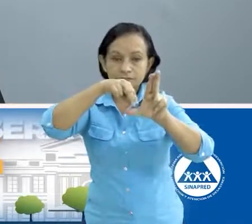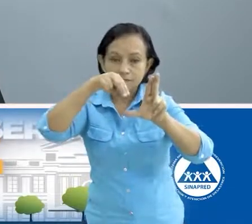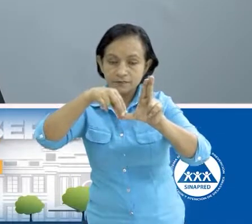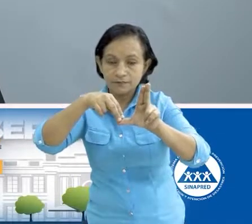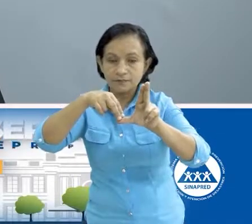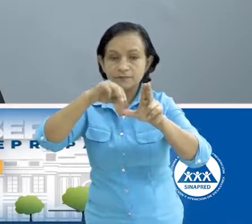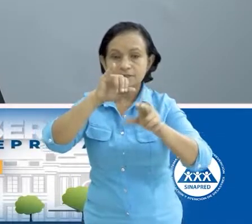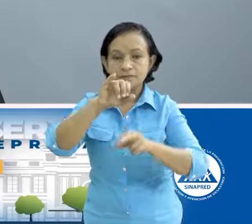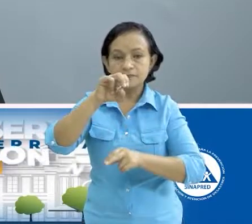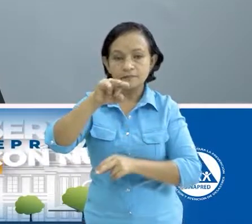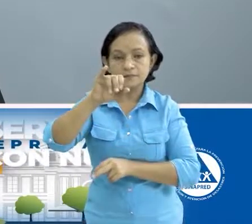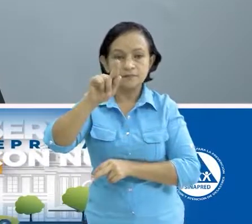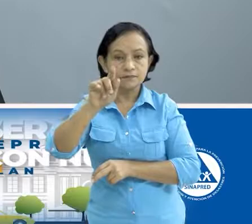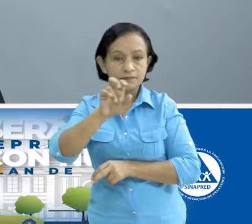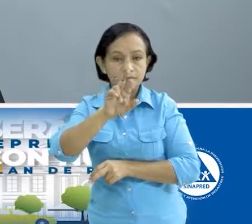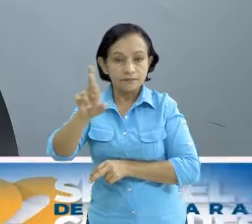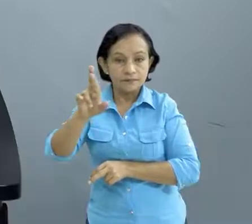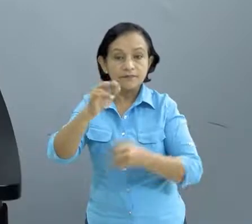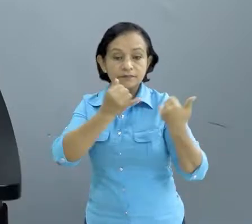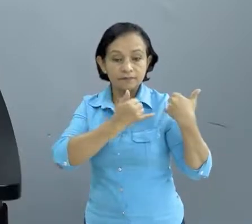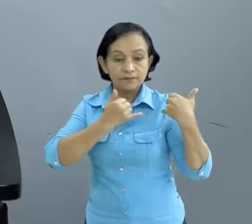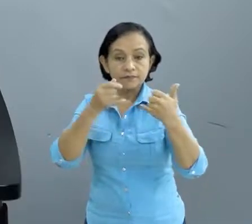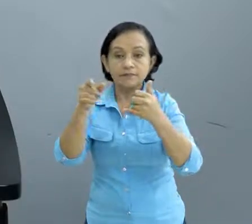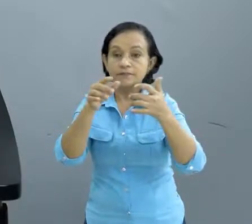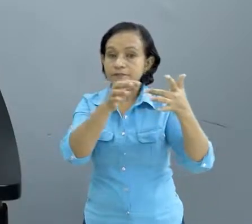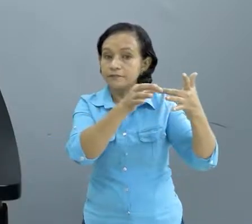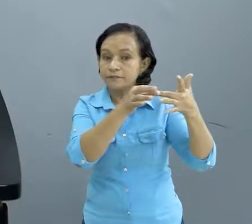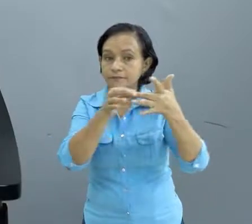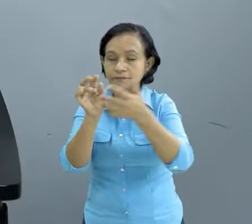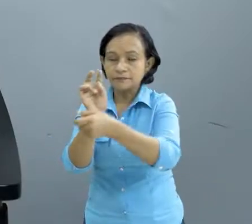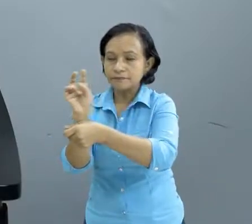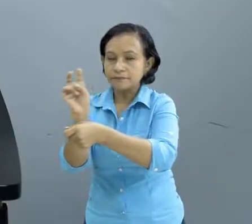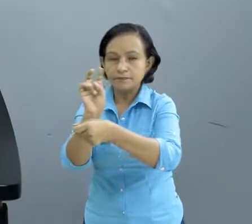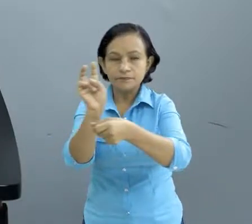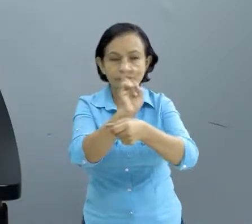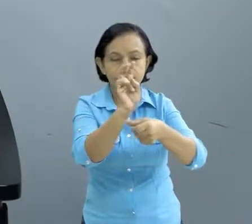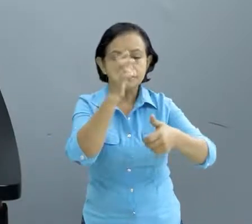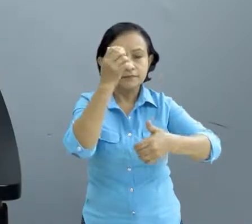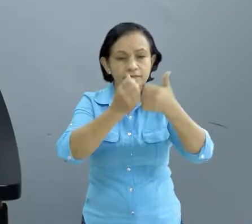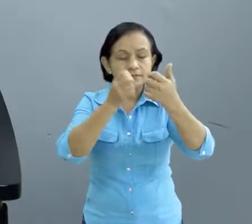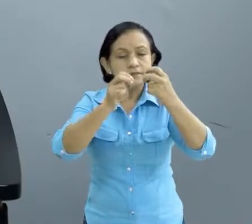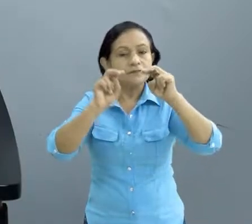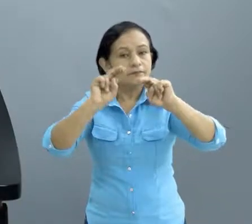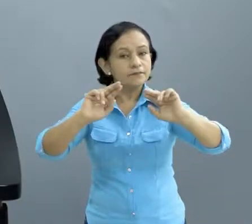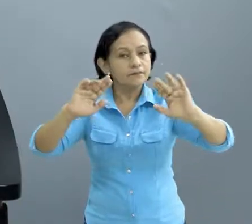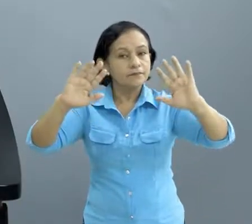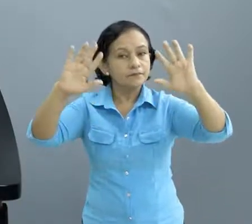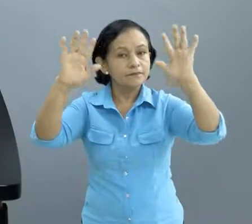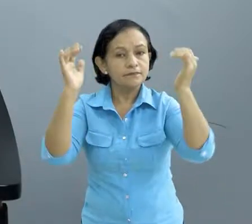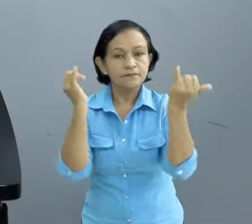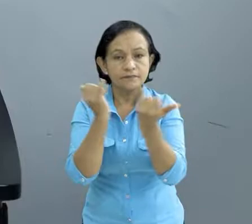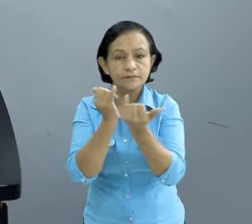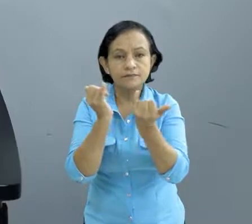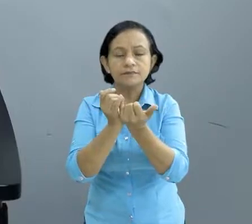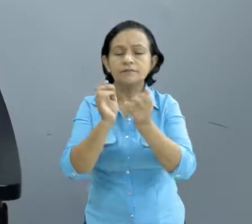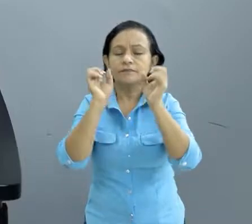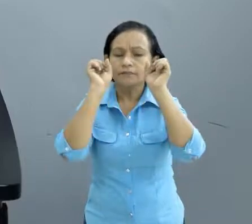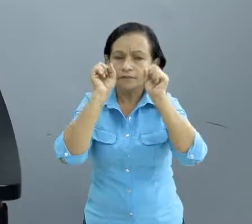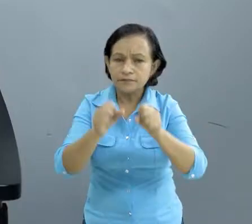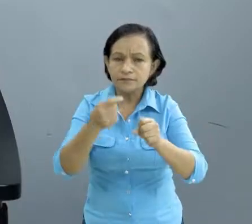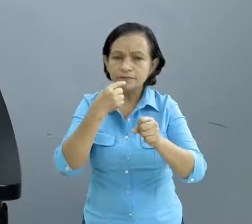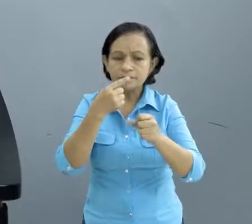por el INETER, verdad, que es la institución especializada de la vigilancia de los fenómenos naturales, pero que también tienen